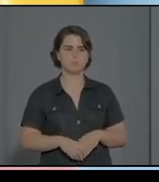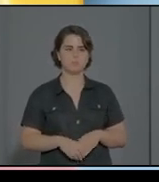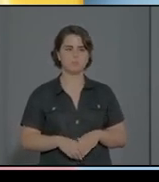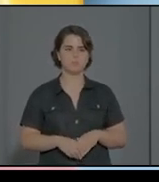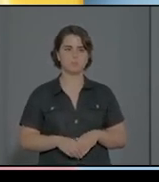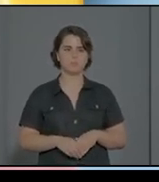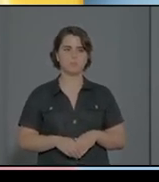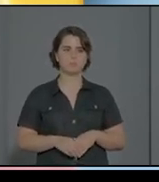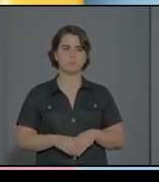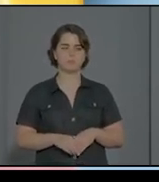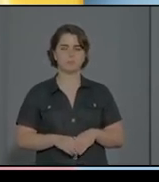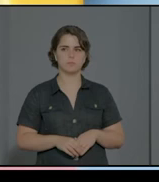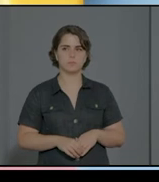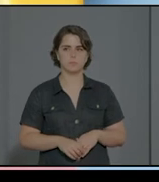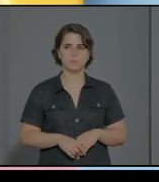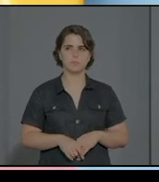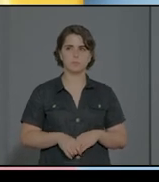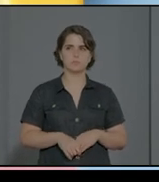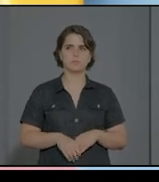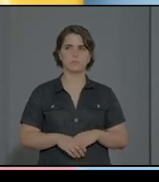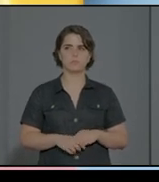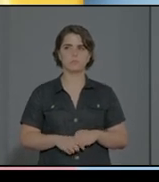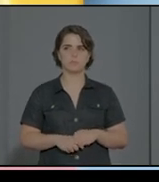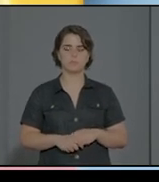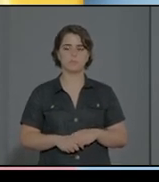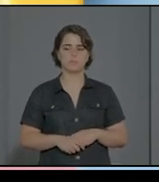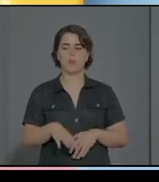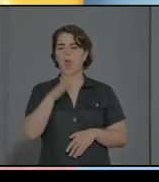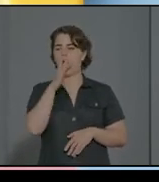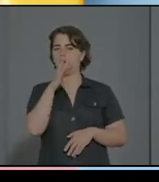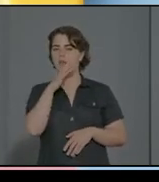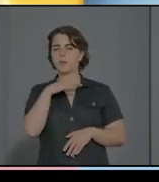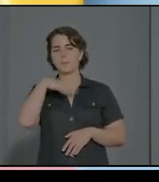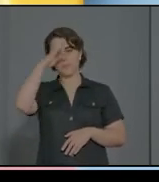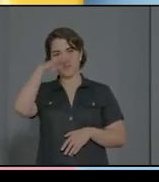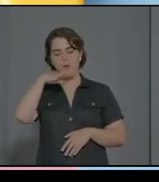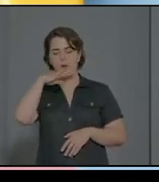pues, le invita al padre, pues, que cante la canción que estaba cantando antes el terapeuta.